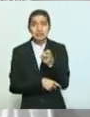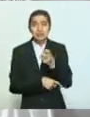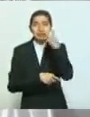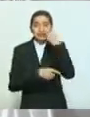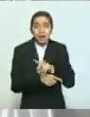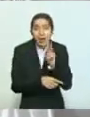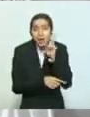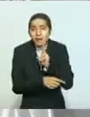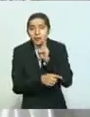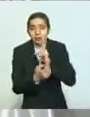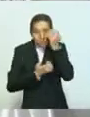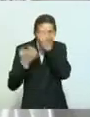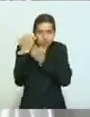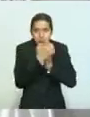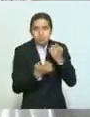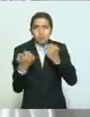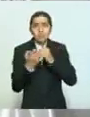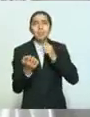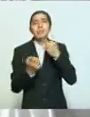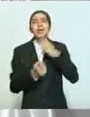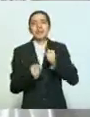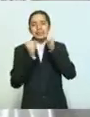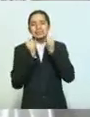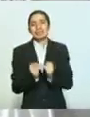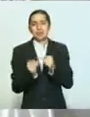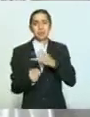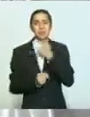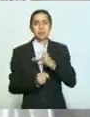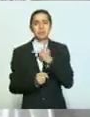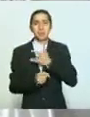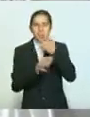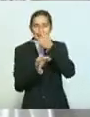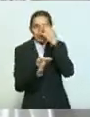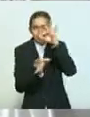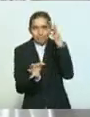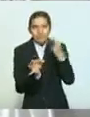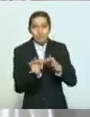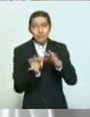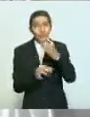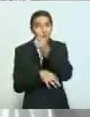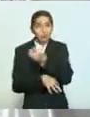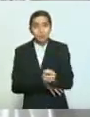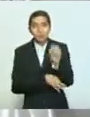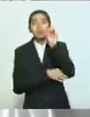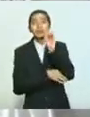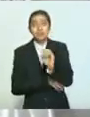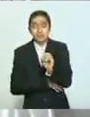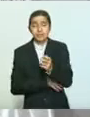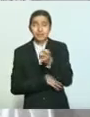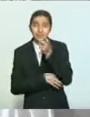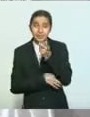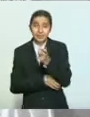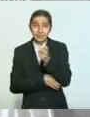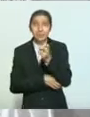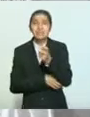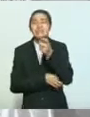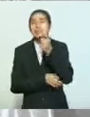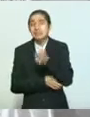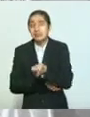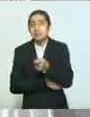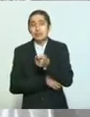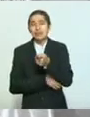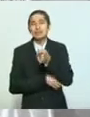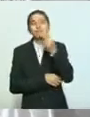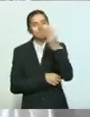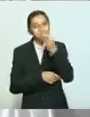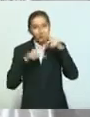incluyendo asegurarnos de que se cumpla con la obligación de traer el